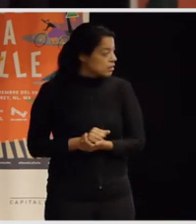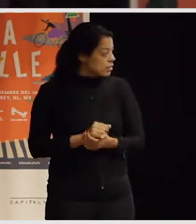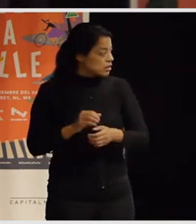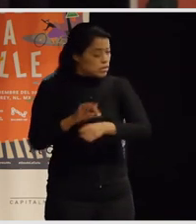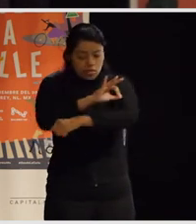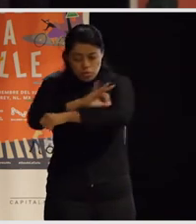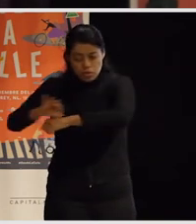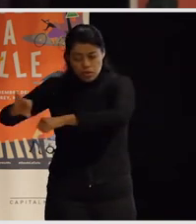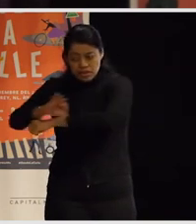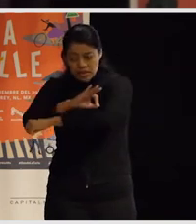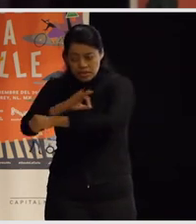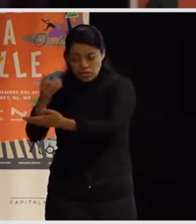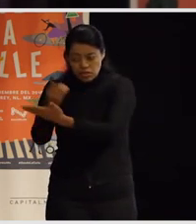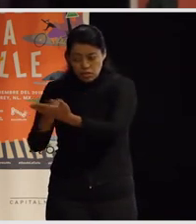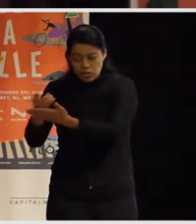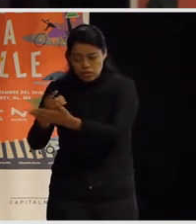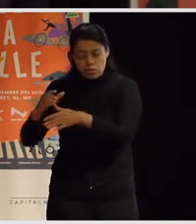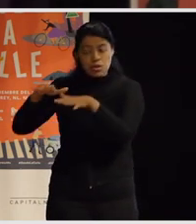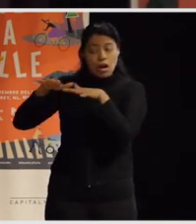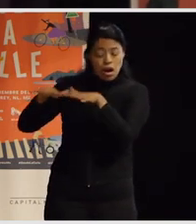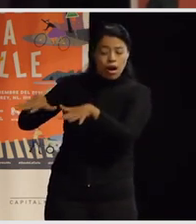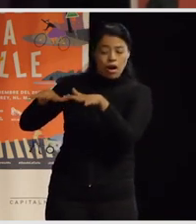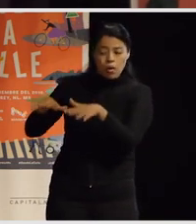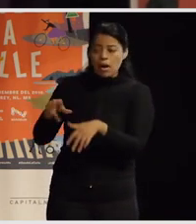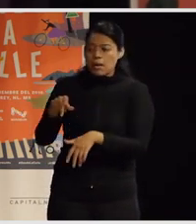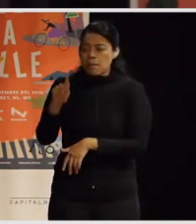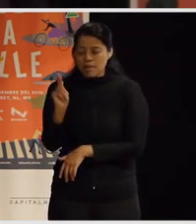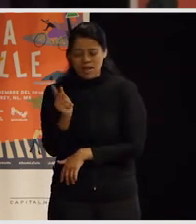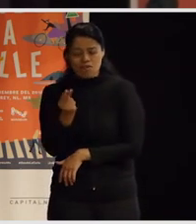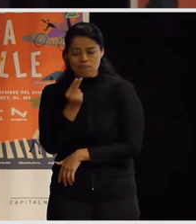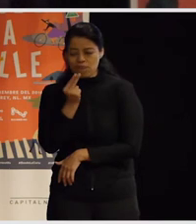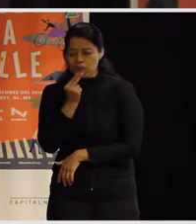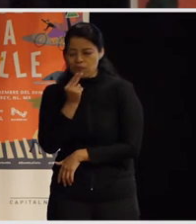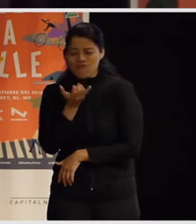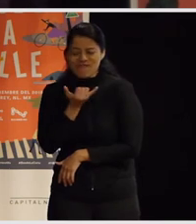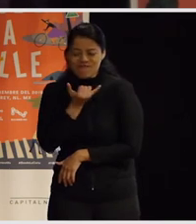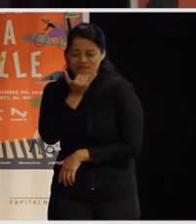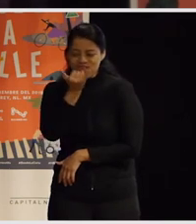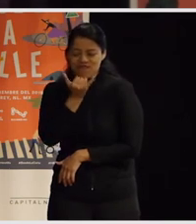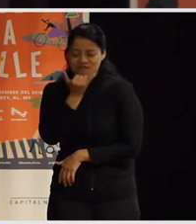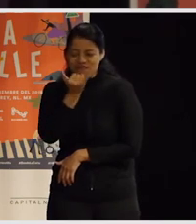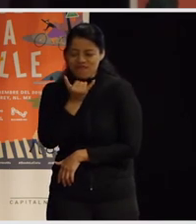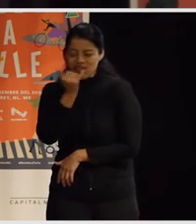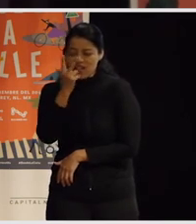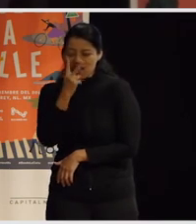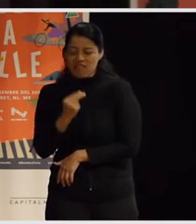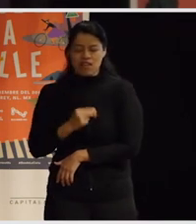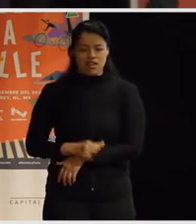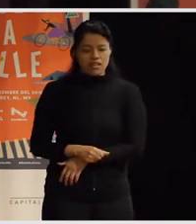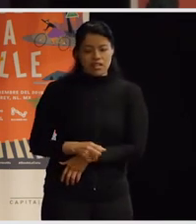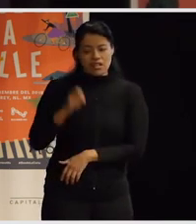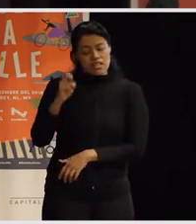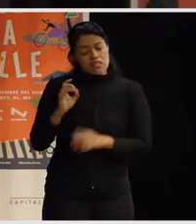arquitectónicamente es súper guau pero funcionalmente tiene muchas fallas y creo que eso es un poco como